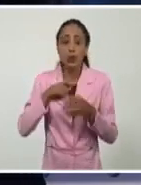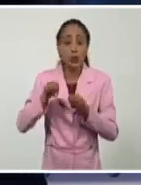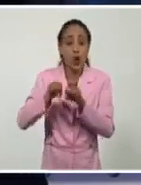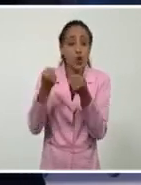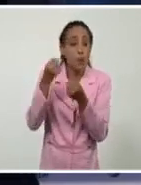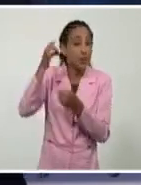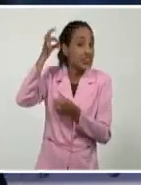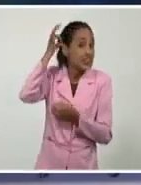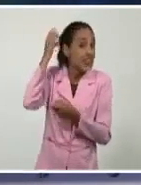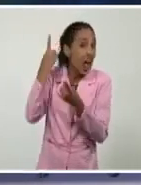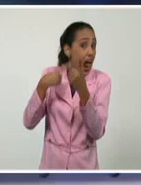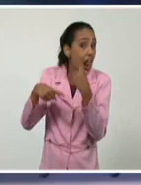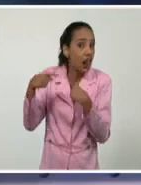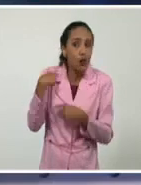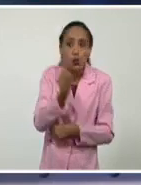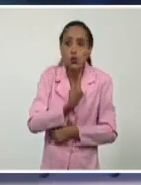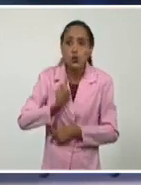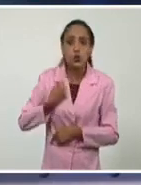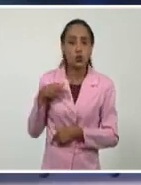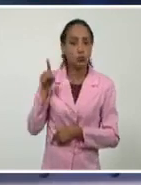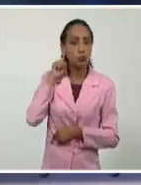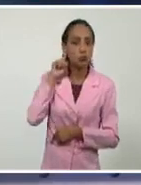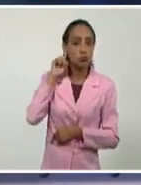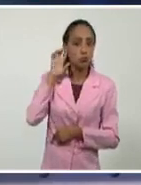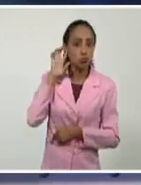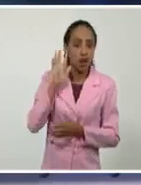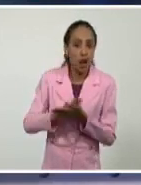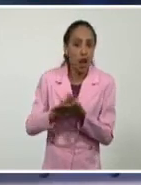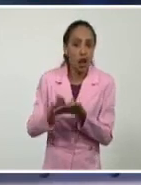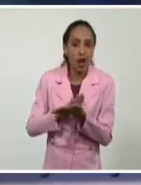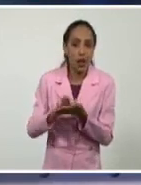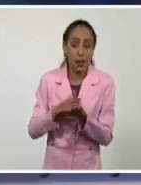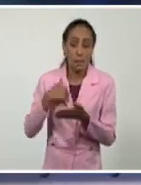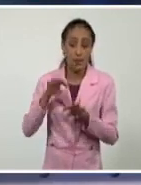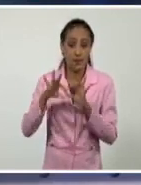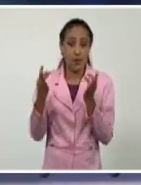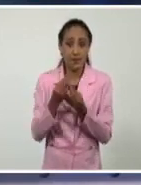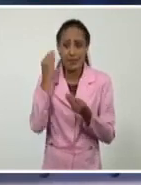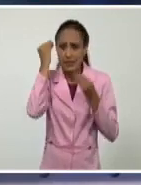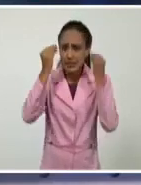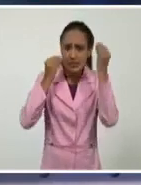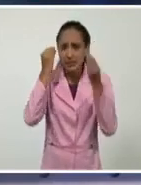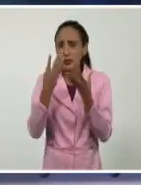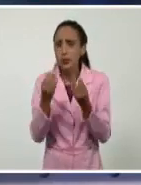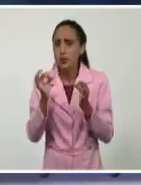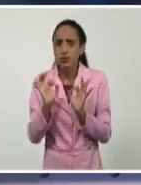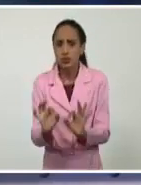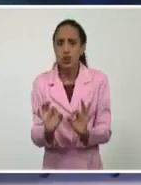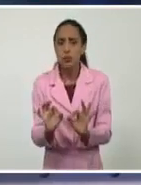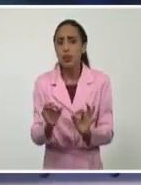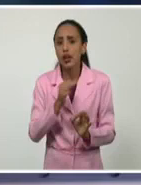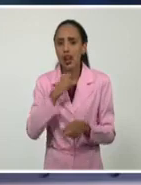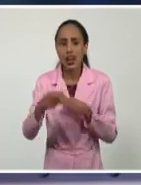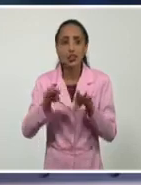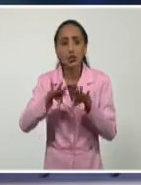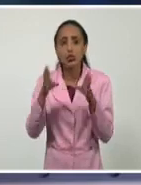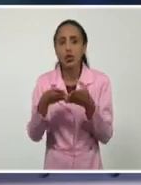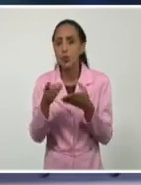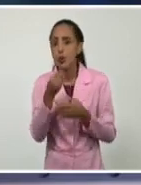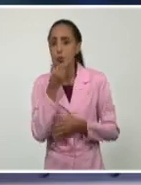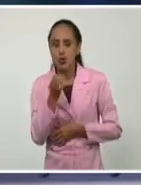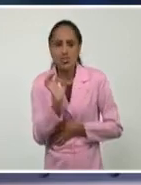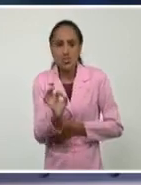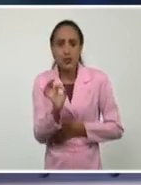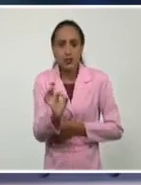aditamento nos quedamos sin poder escuchar. Hasta mi familia se preocupa mucho y están dispuestos a hacer todo por yo poder